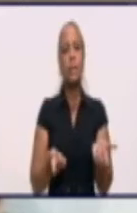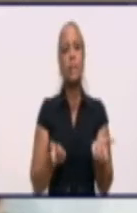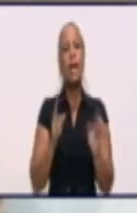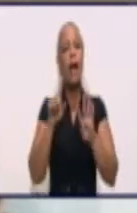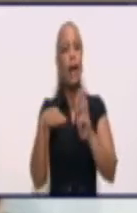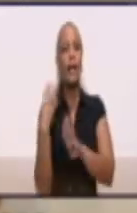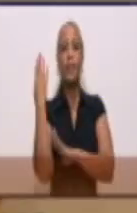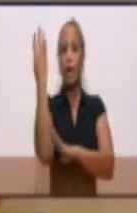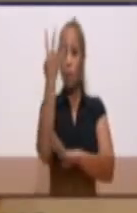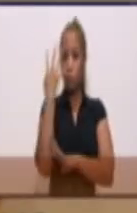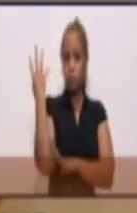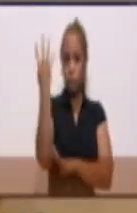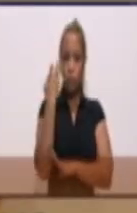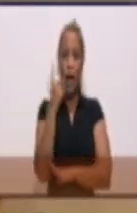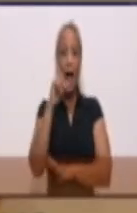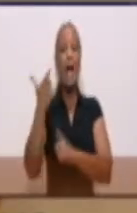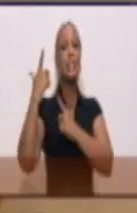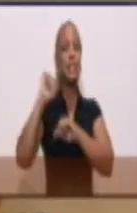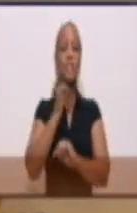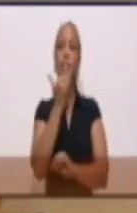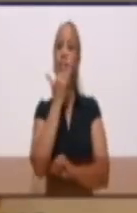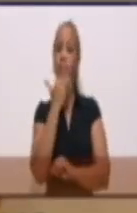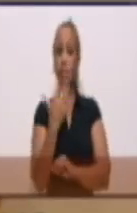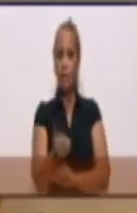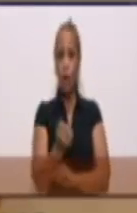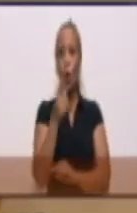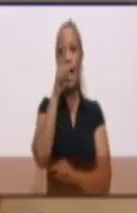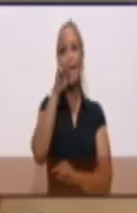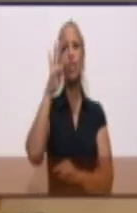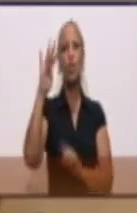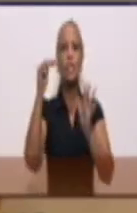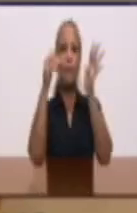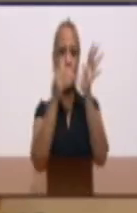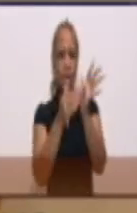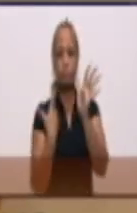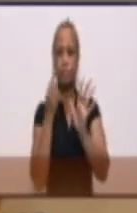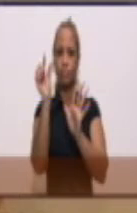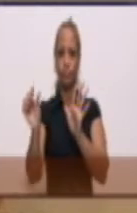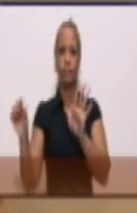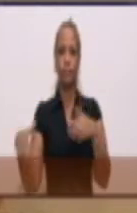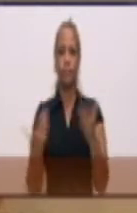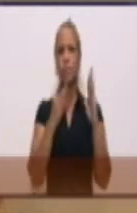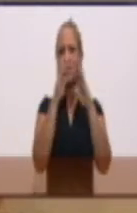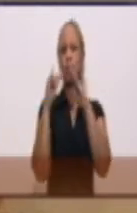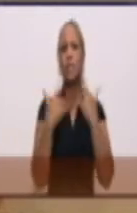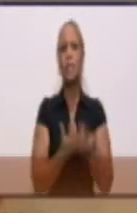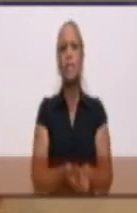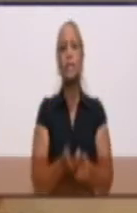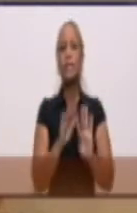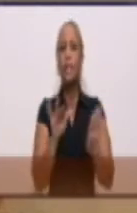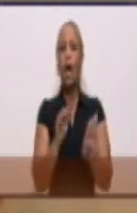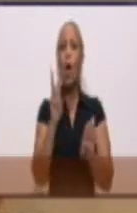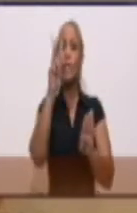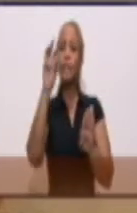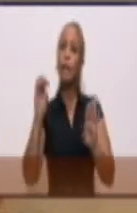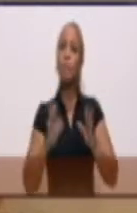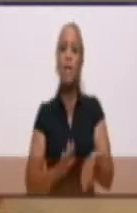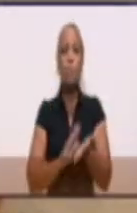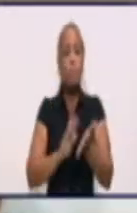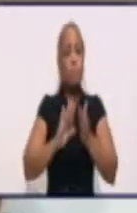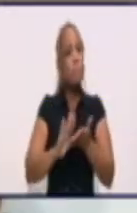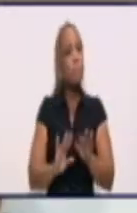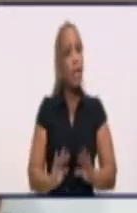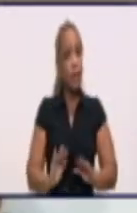meteorológico, ayer se afectaron 14.000 clientes, consumidores, ya amanecieron, ya 3.000 pendientes, el resto se